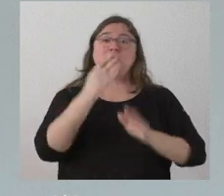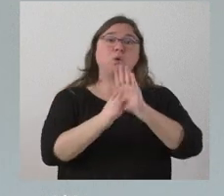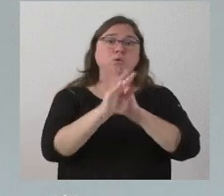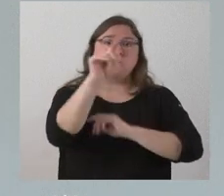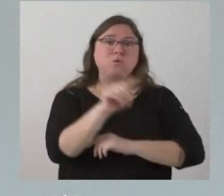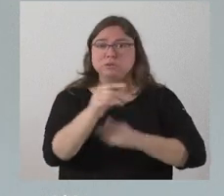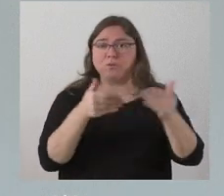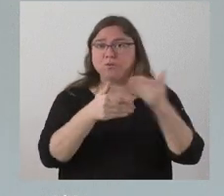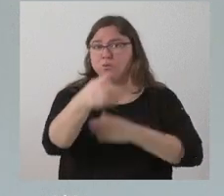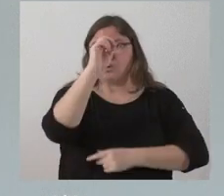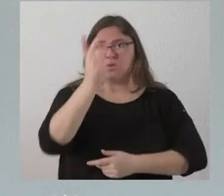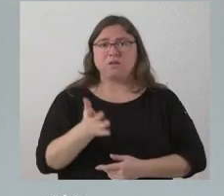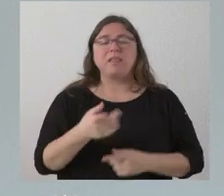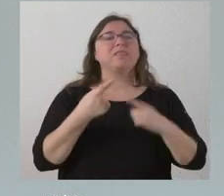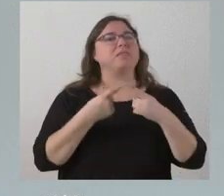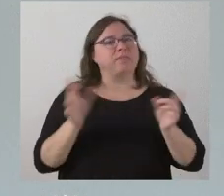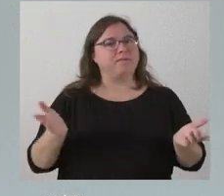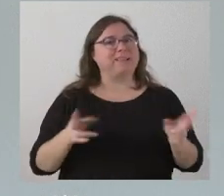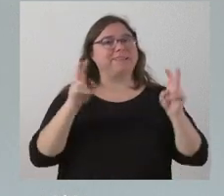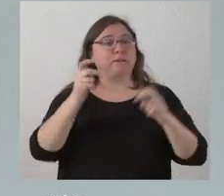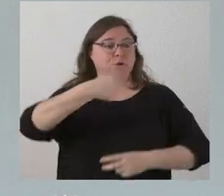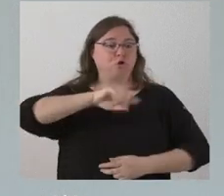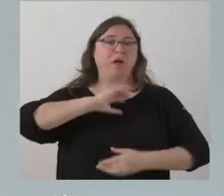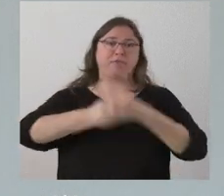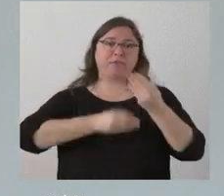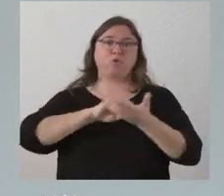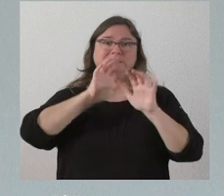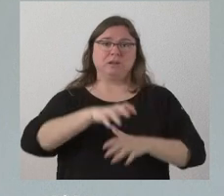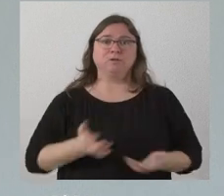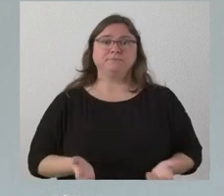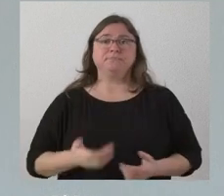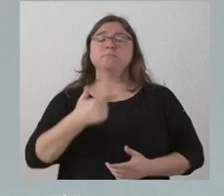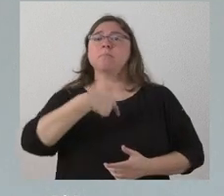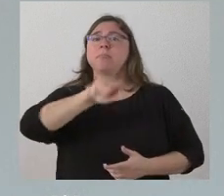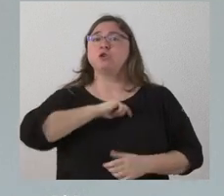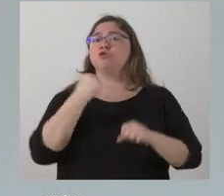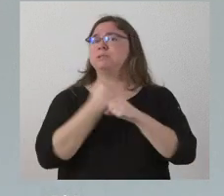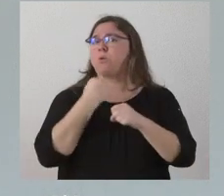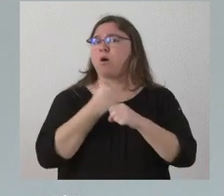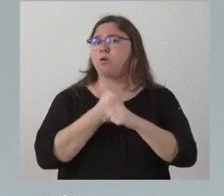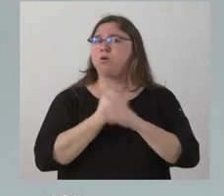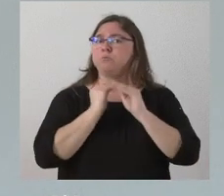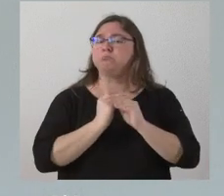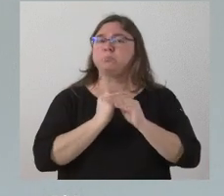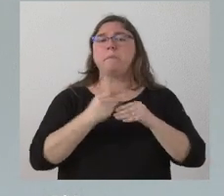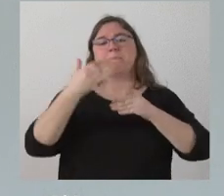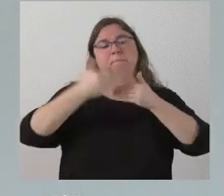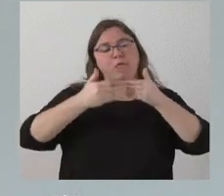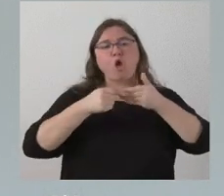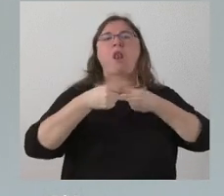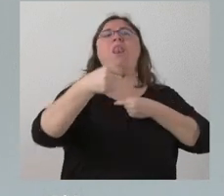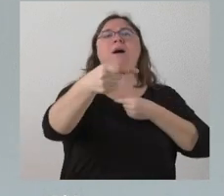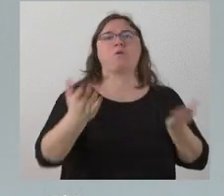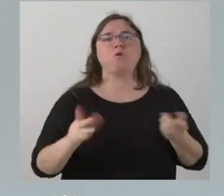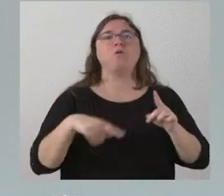no en el futuro. Esta es una diferencia muy importante respecto de lo que hacemos en la Junta de Castileo León, donde nuestros trabajos son de medio y largo plazo y además